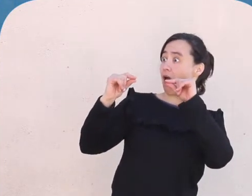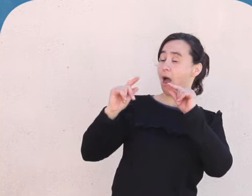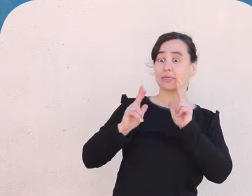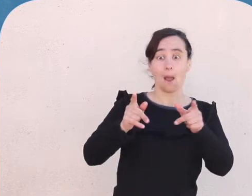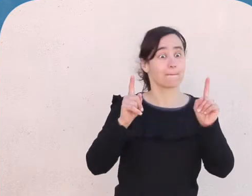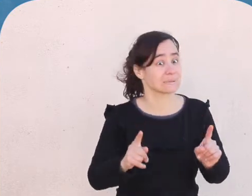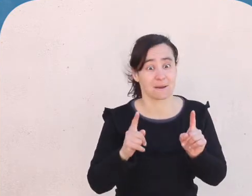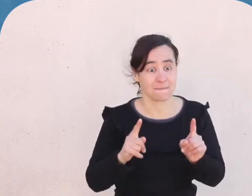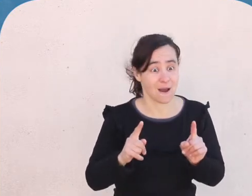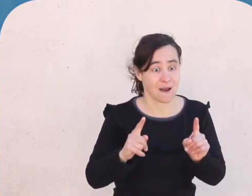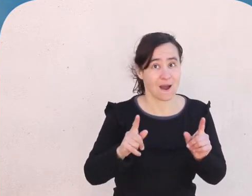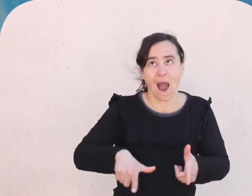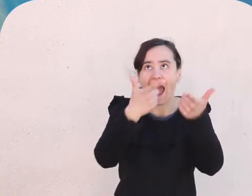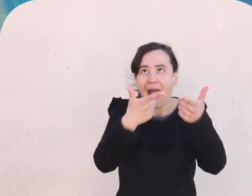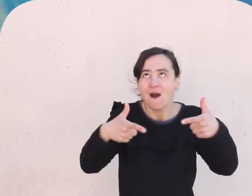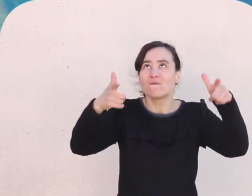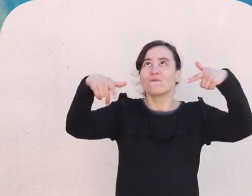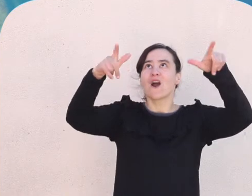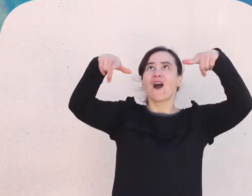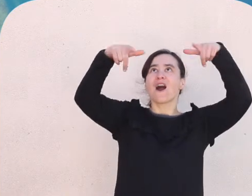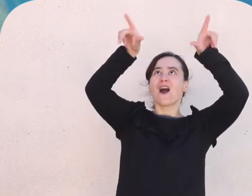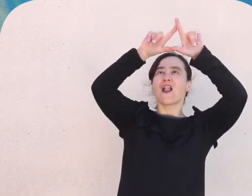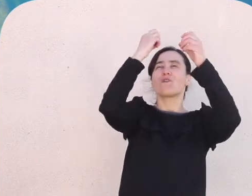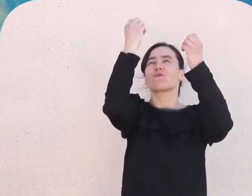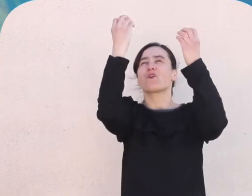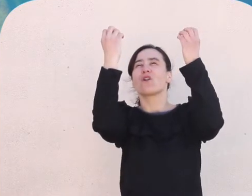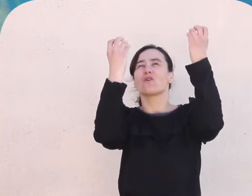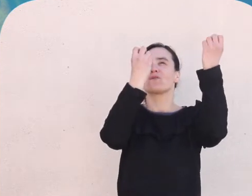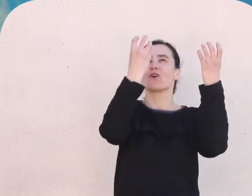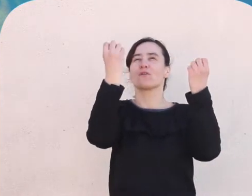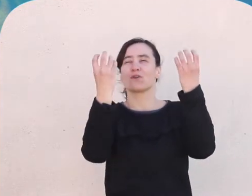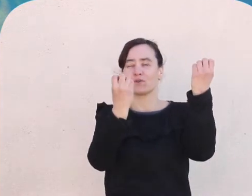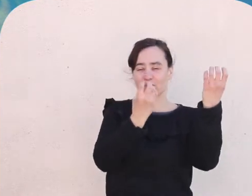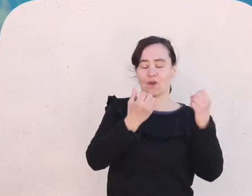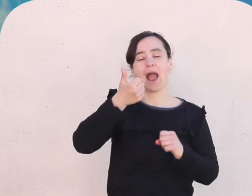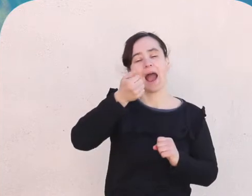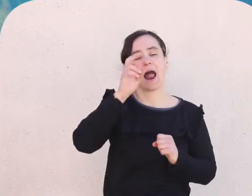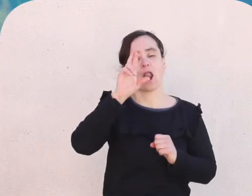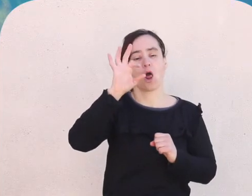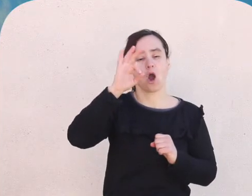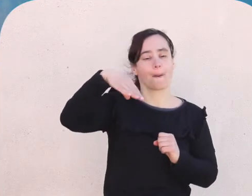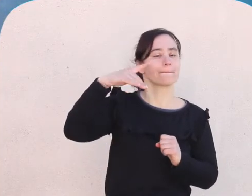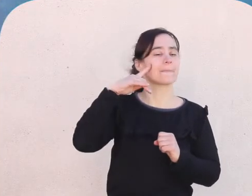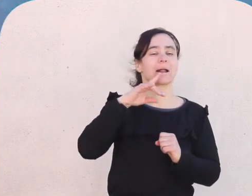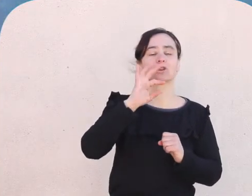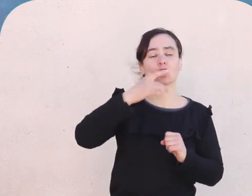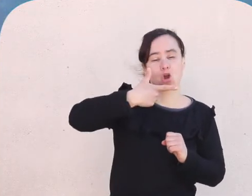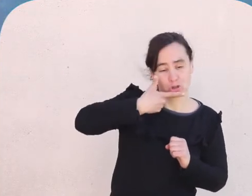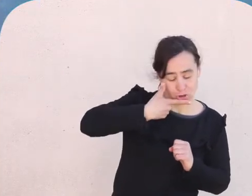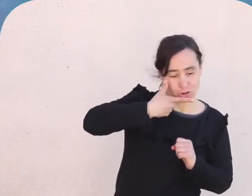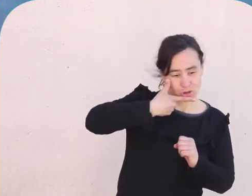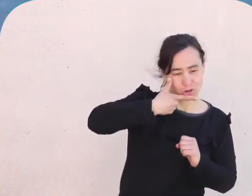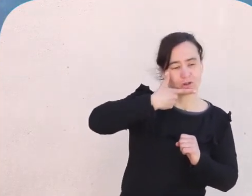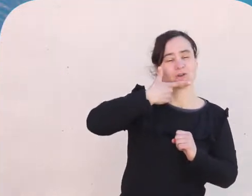dijeron al mismo tiempo, ¡Los aromitos están florecidos! ¡Adornemos las dos sus flores! Luego